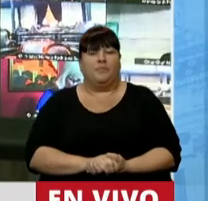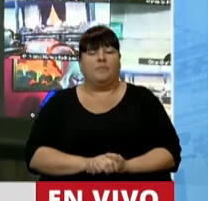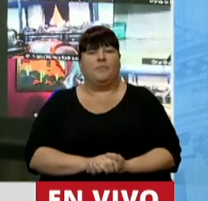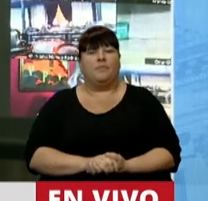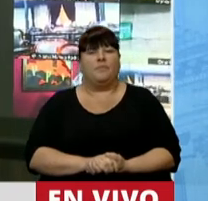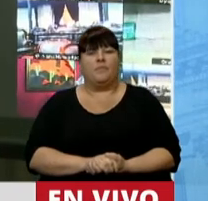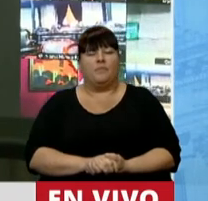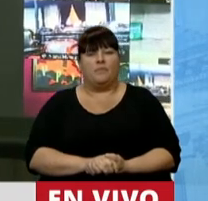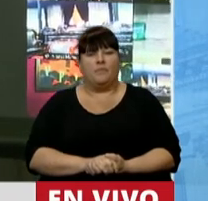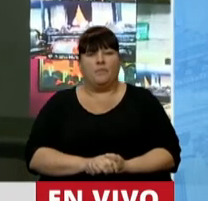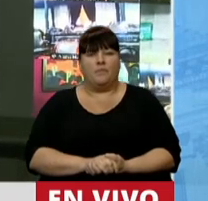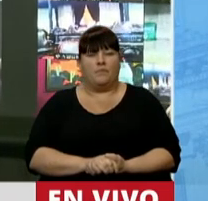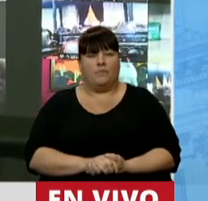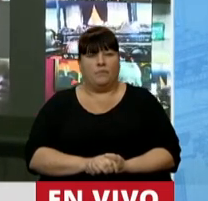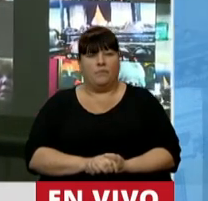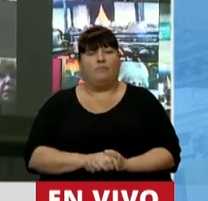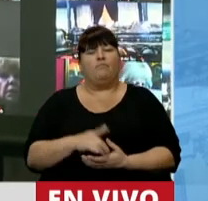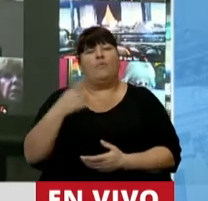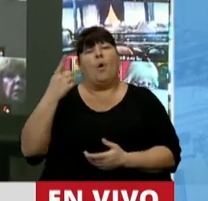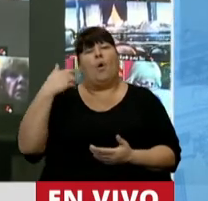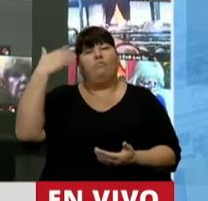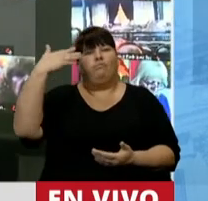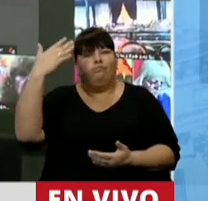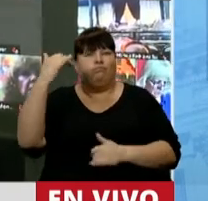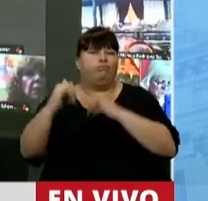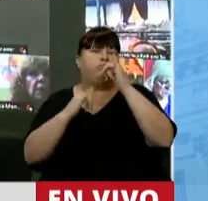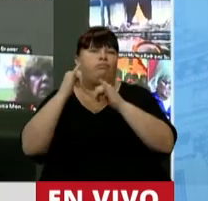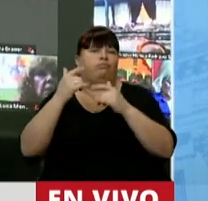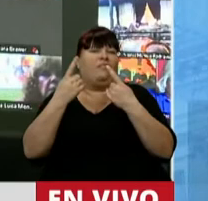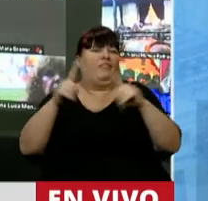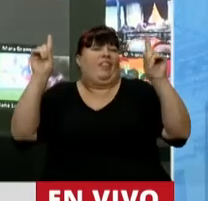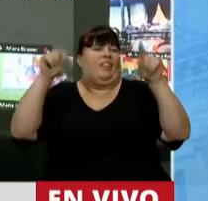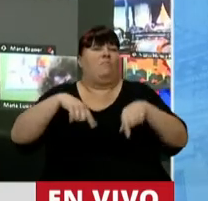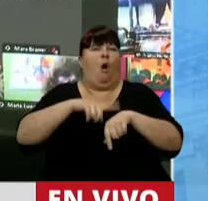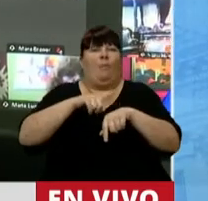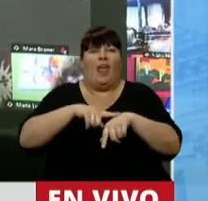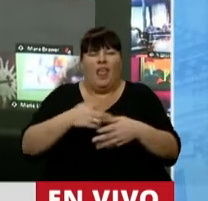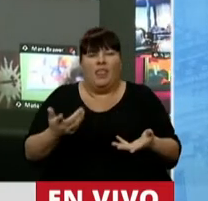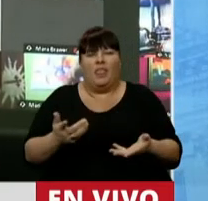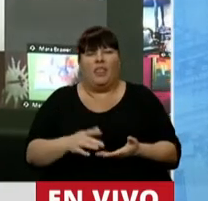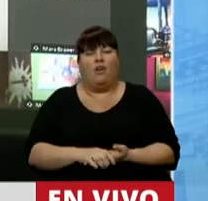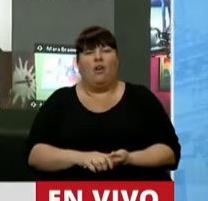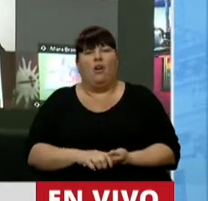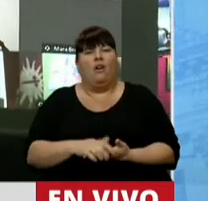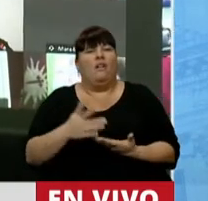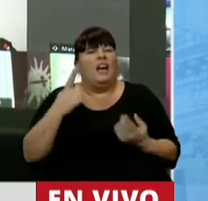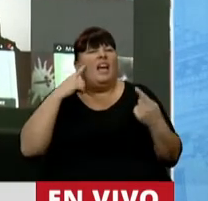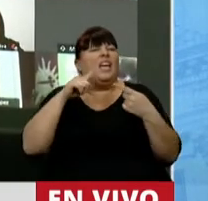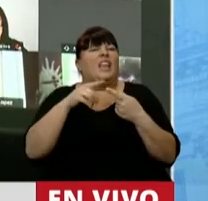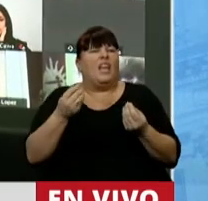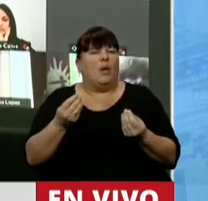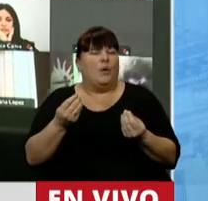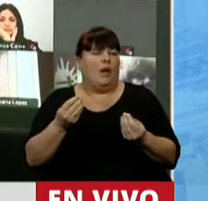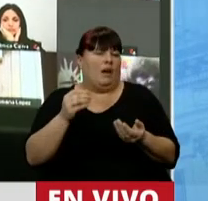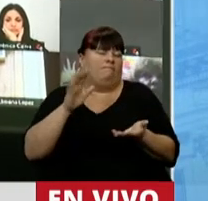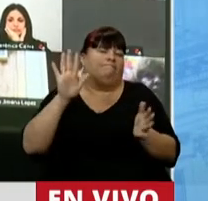construcción de un relato de algo épico que tiene que ver con